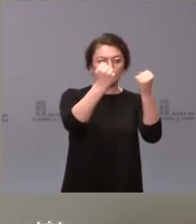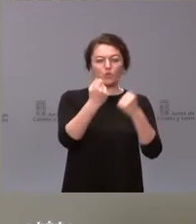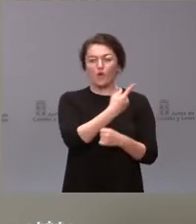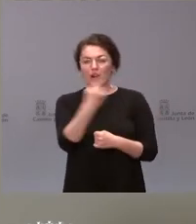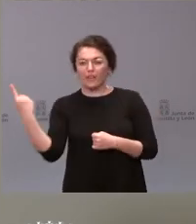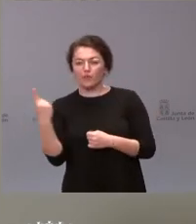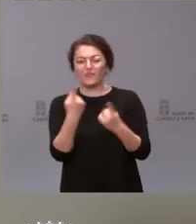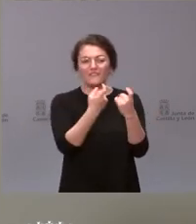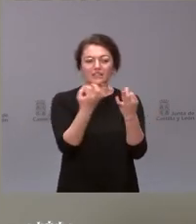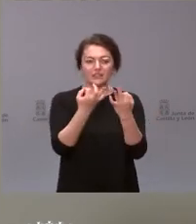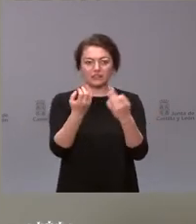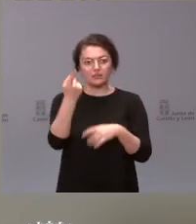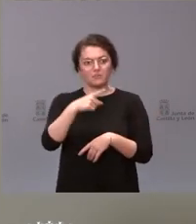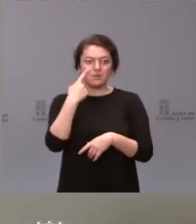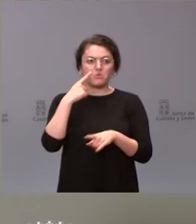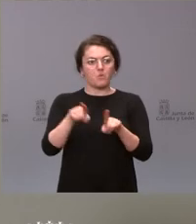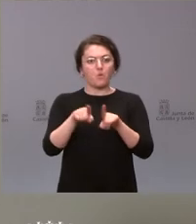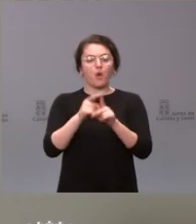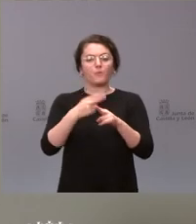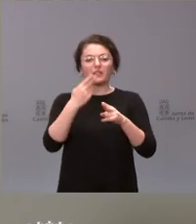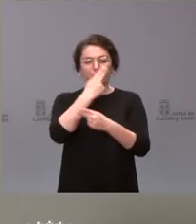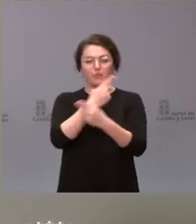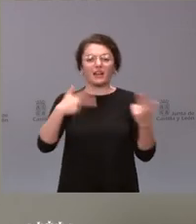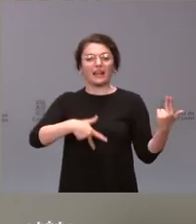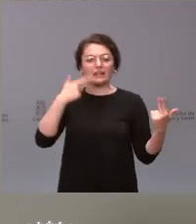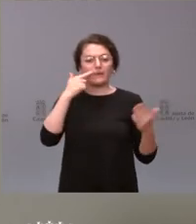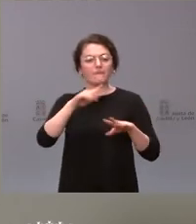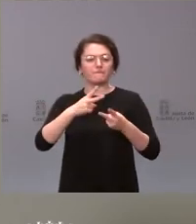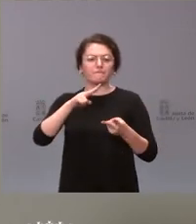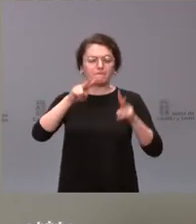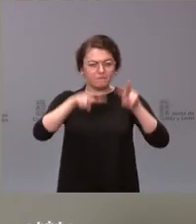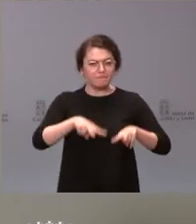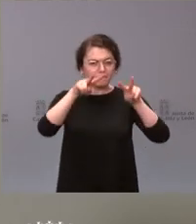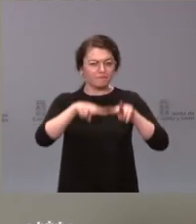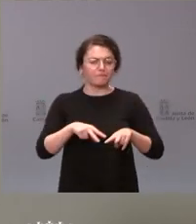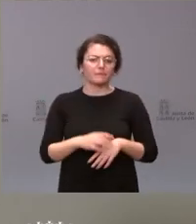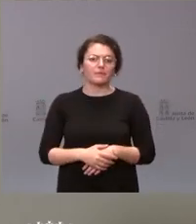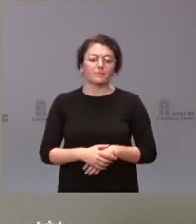una evaluación del conjunto de las políticas públicas. Y por tanto, en la medida en que